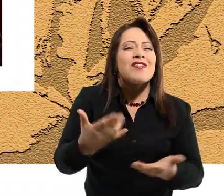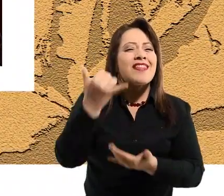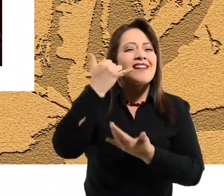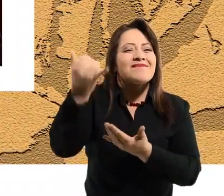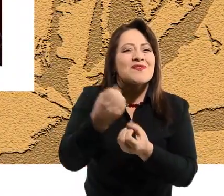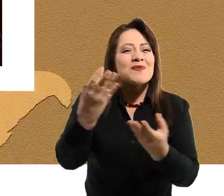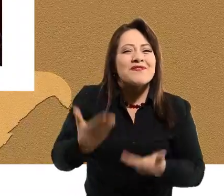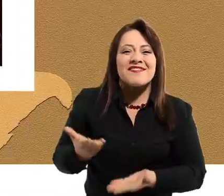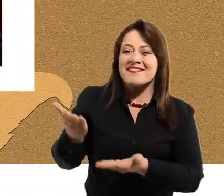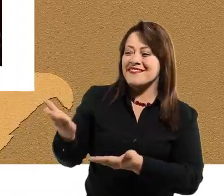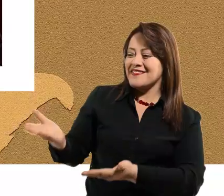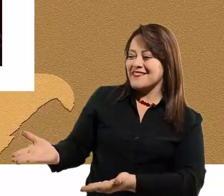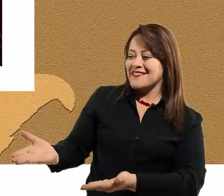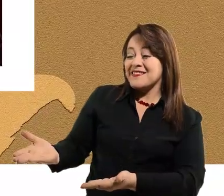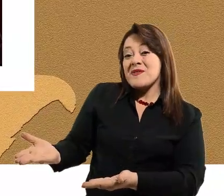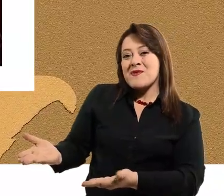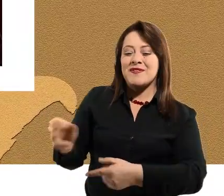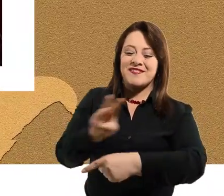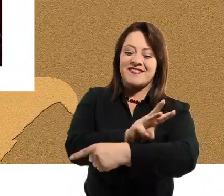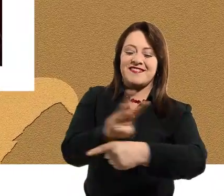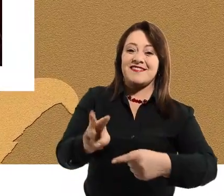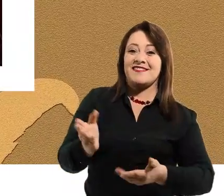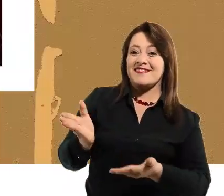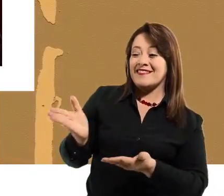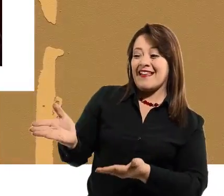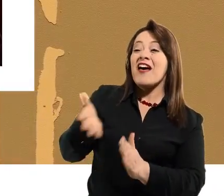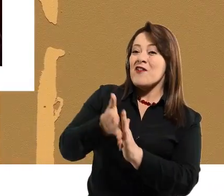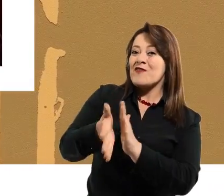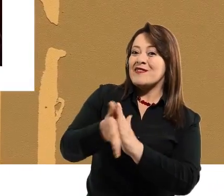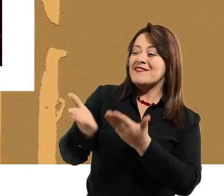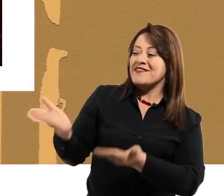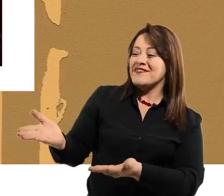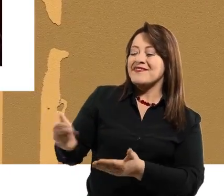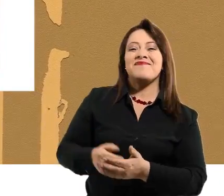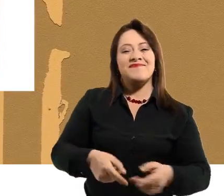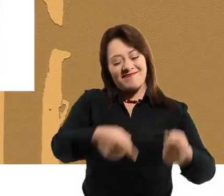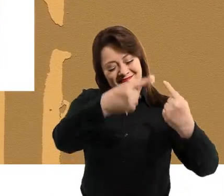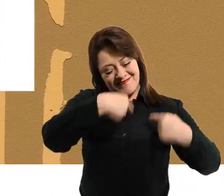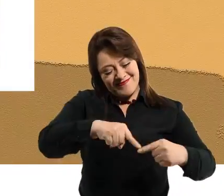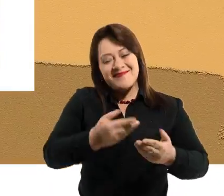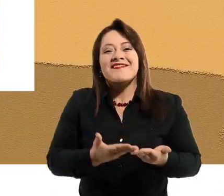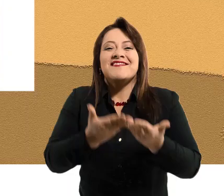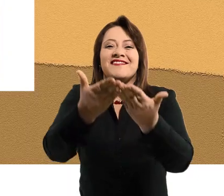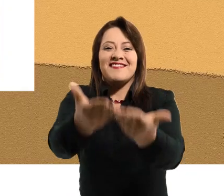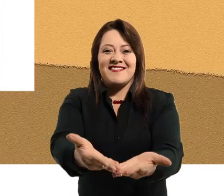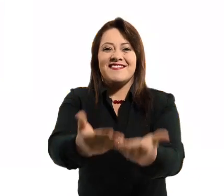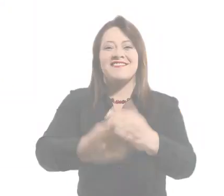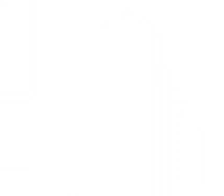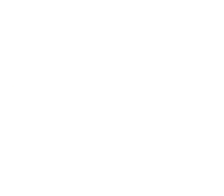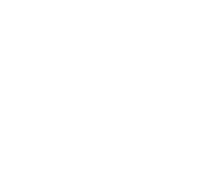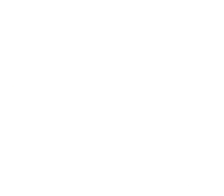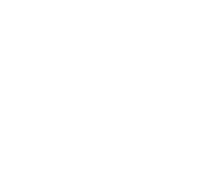-111-699 o a www.minutodedios.org. Actúa con el corazón.